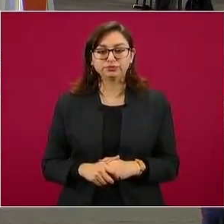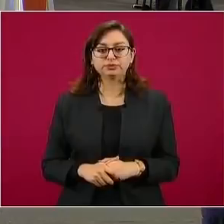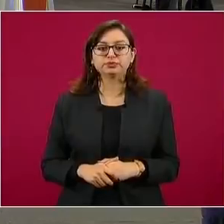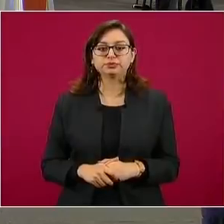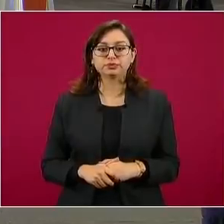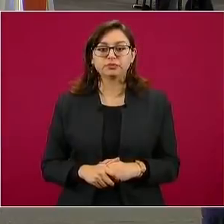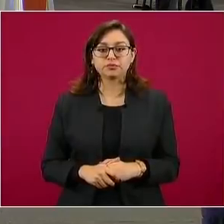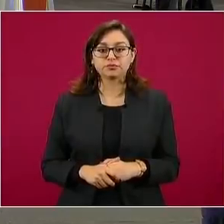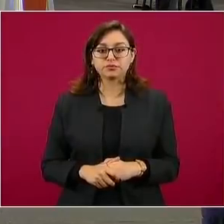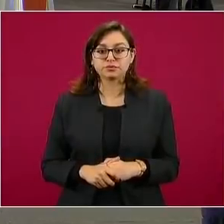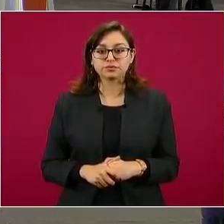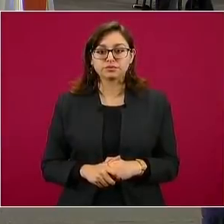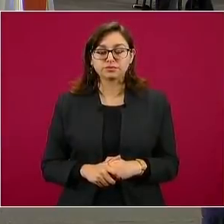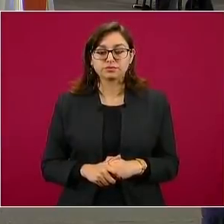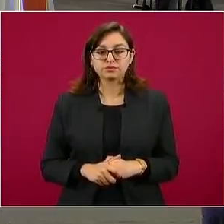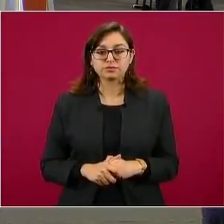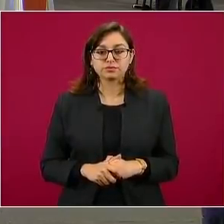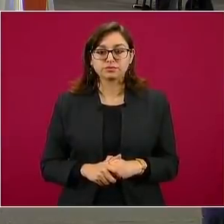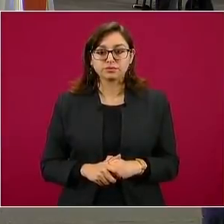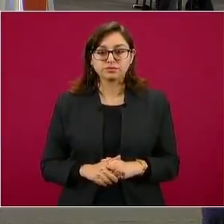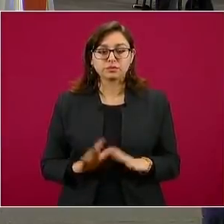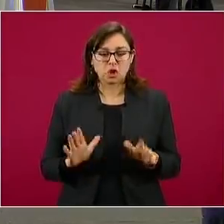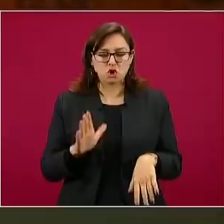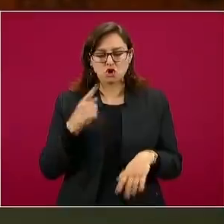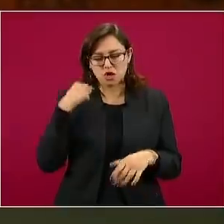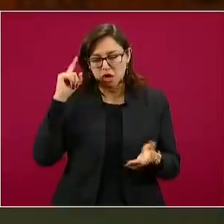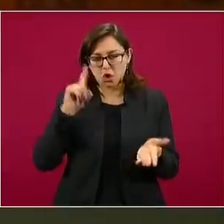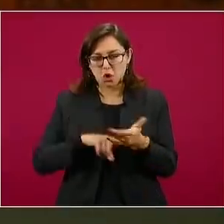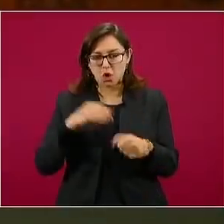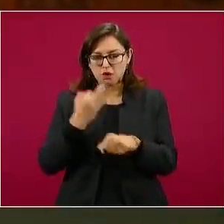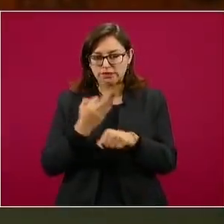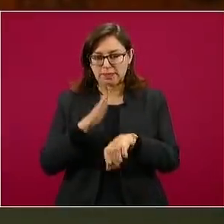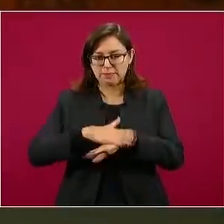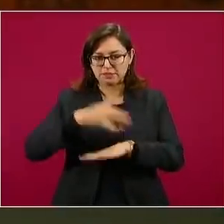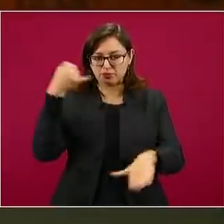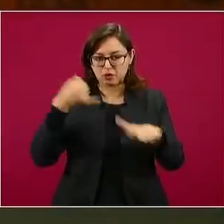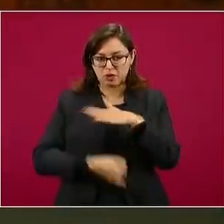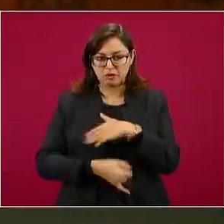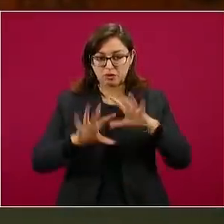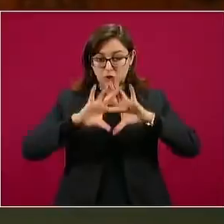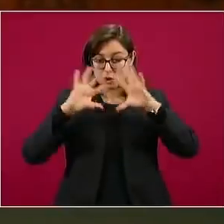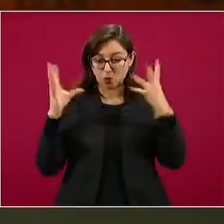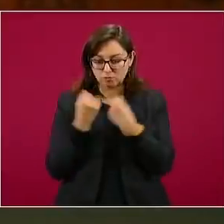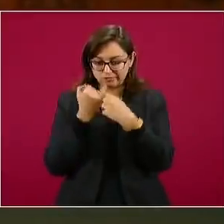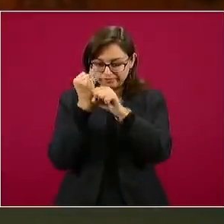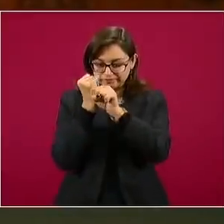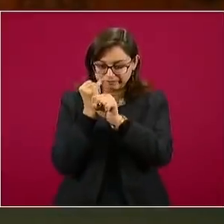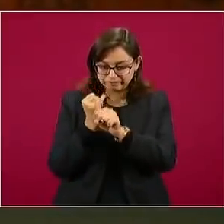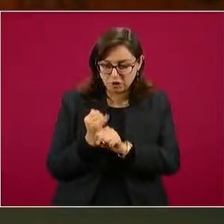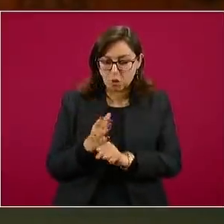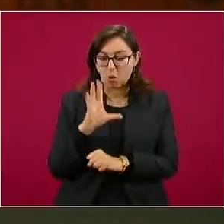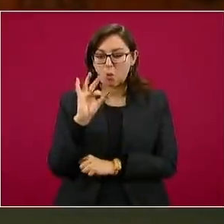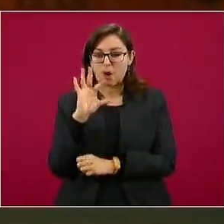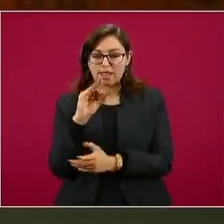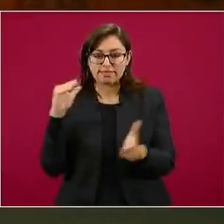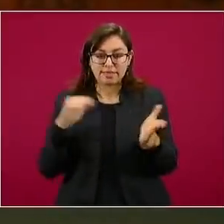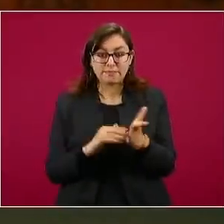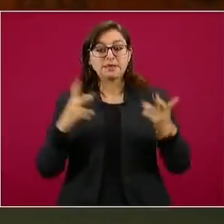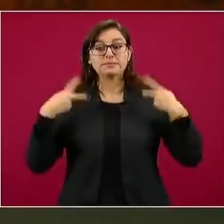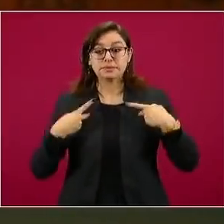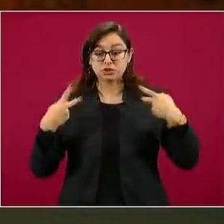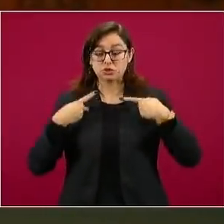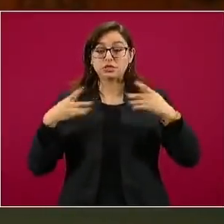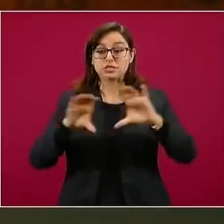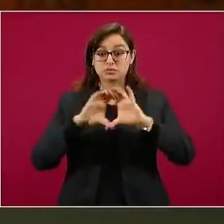canciller, yo creo que van a entrar a fondo, Anet, es un estudio general global, son 40 mil participantes en el mundo